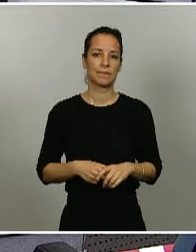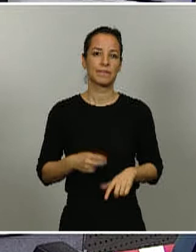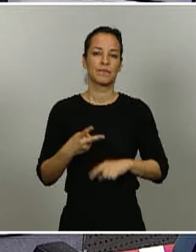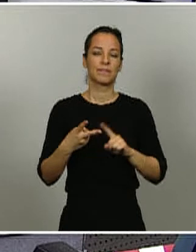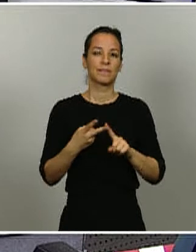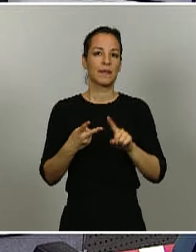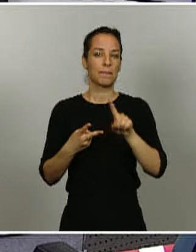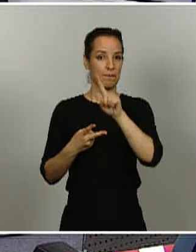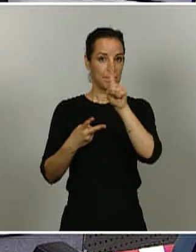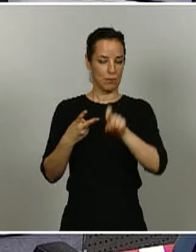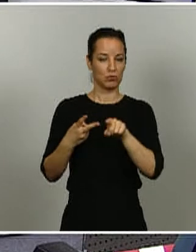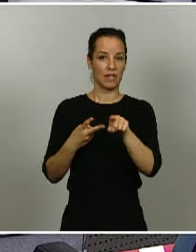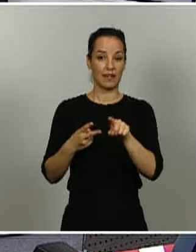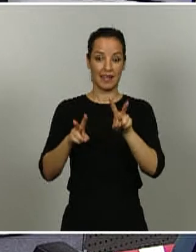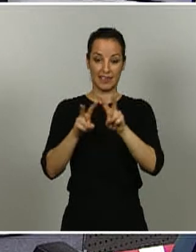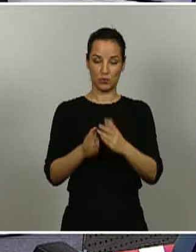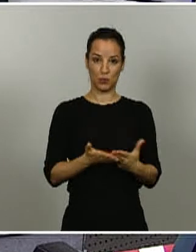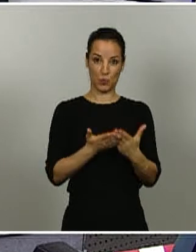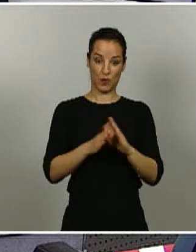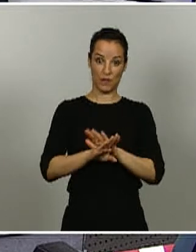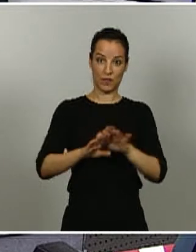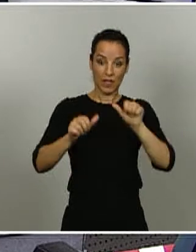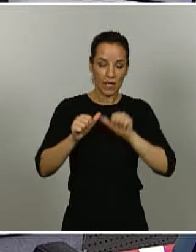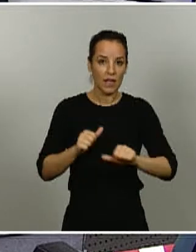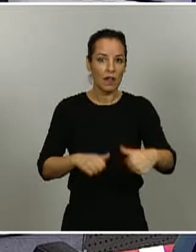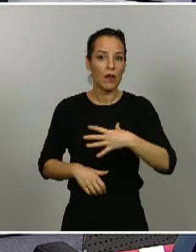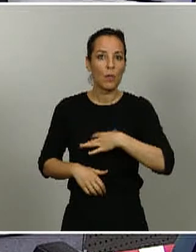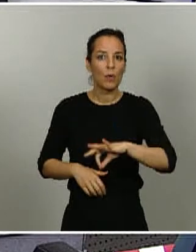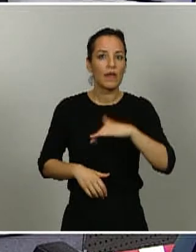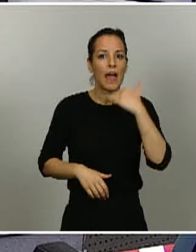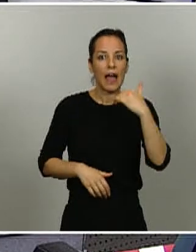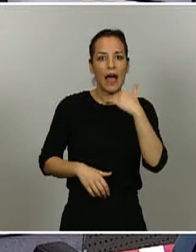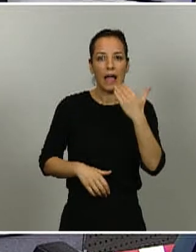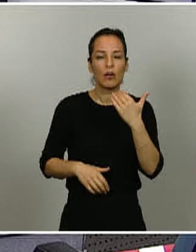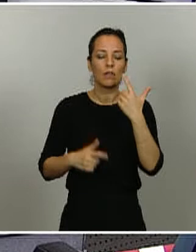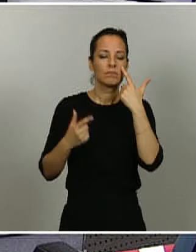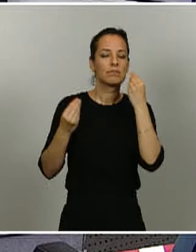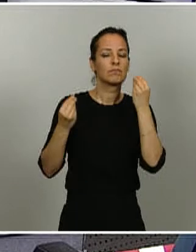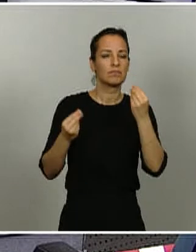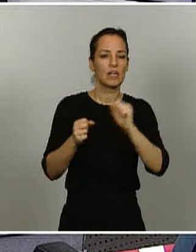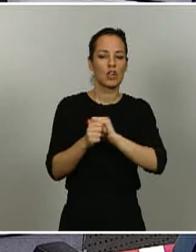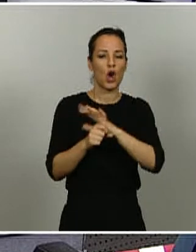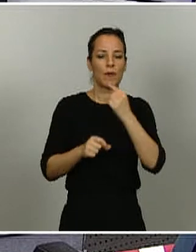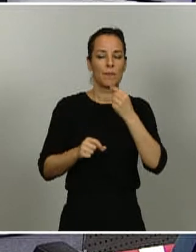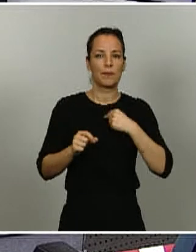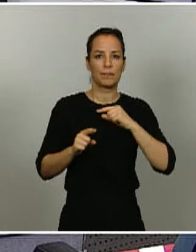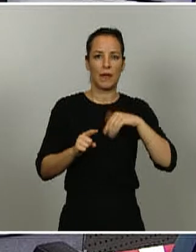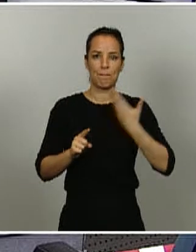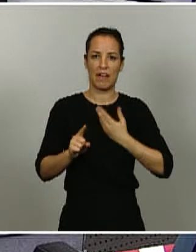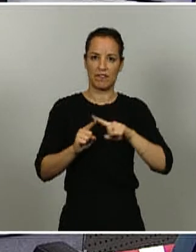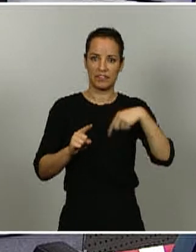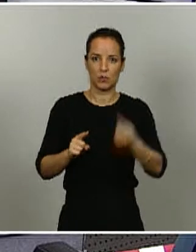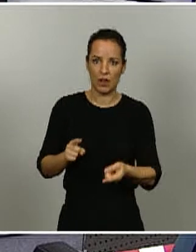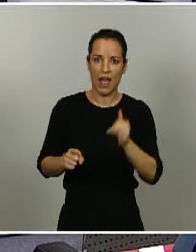de este estudio se puede desprender algún tipo de secuela de la de COVID de esto que se están viendo como algunos